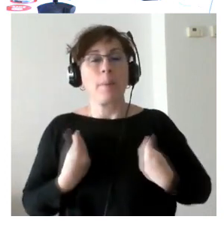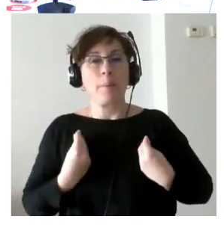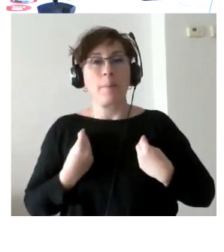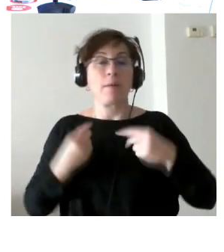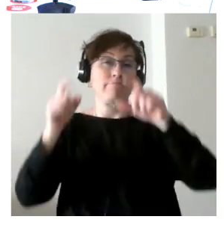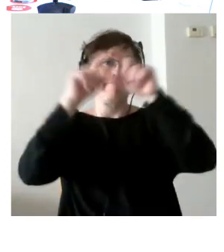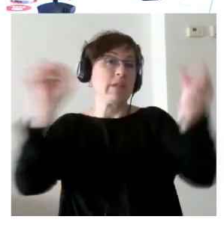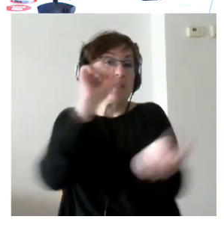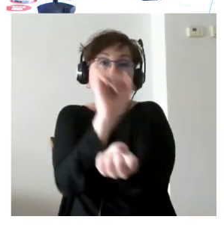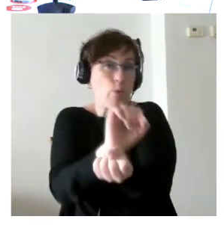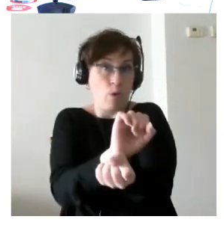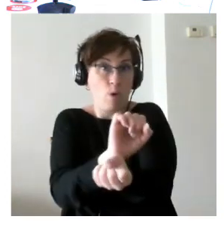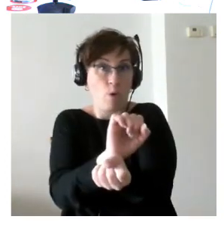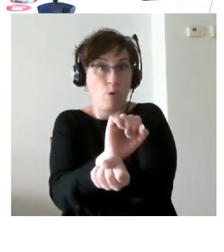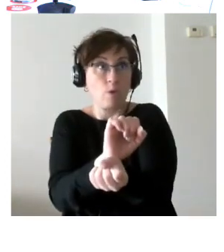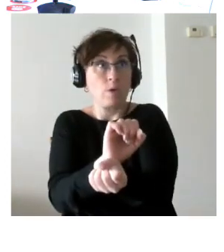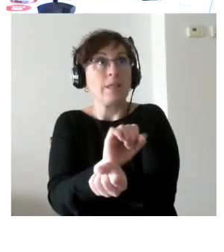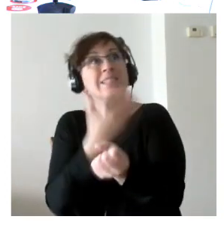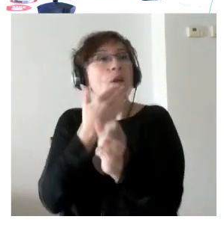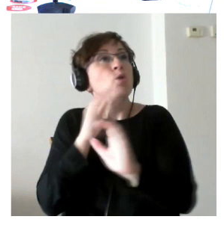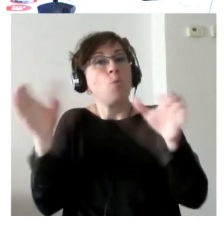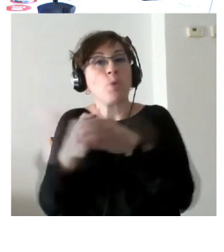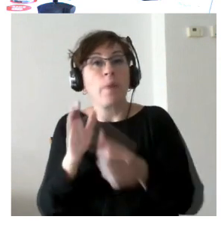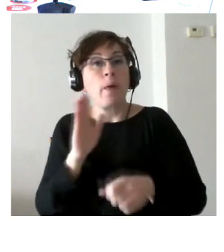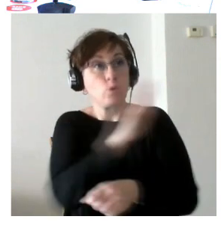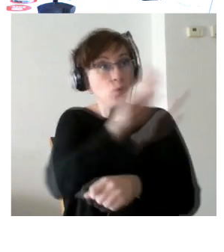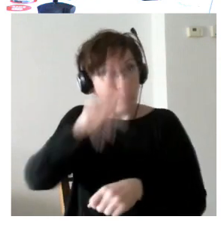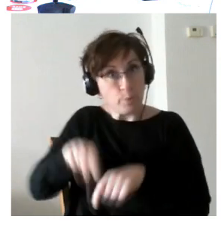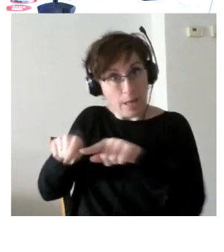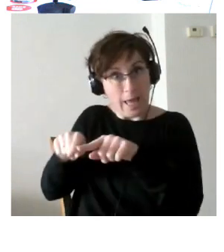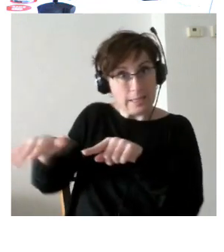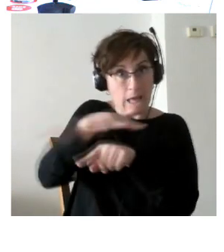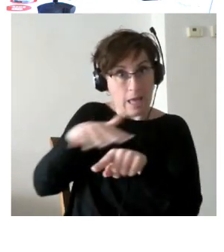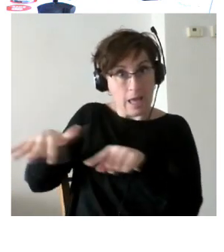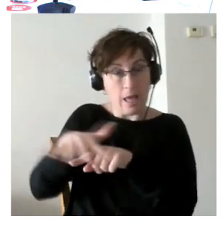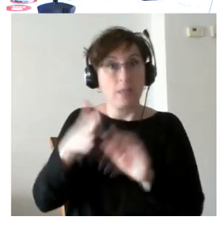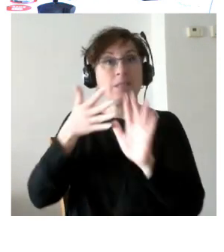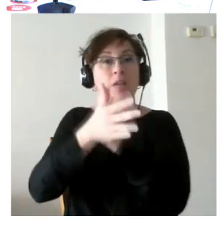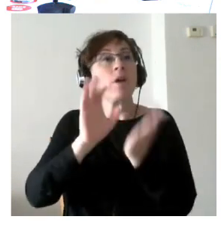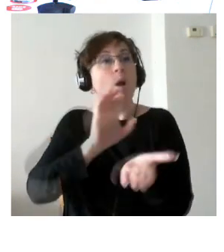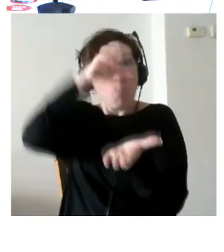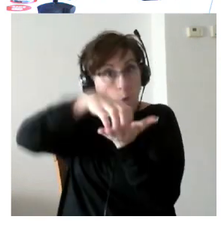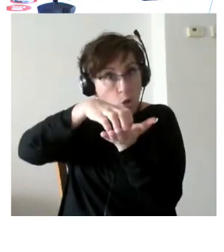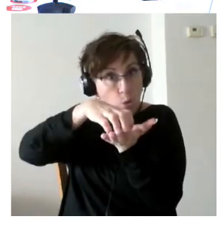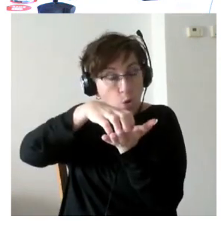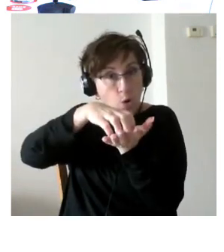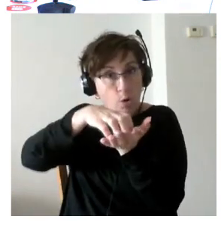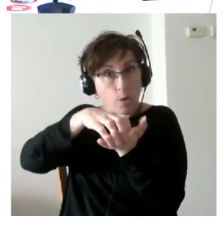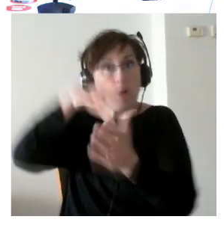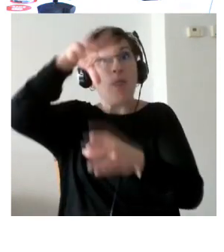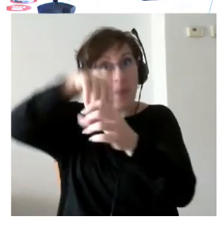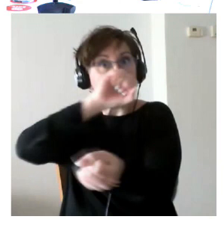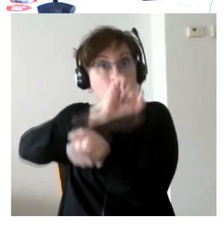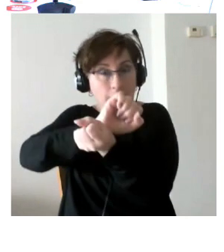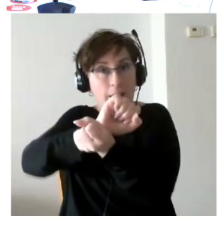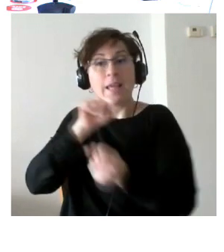penitenciaria perdón esa va a ser su comunidad Si una persona vive en un módulo su módulo es su comunidad ahora entonces desde ahí